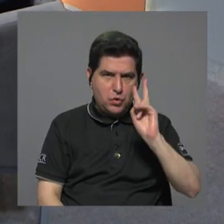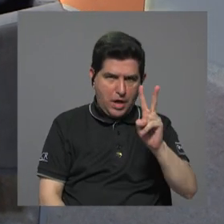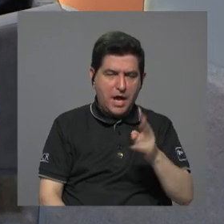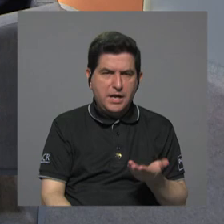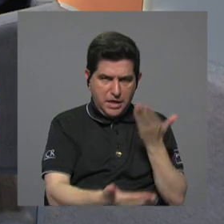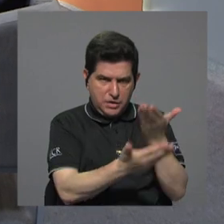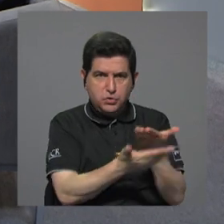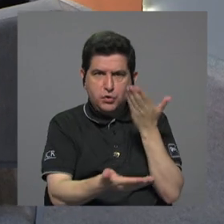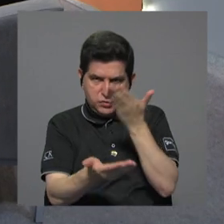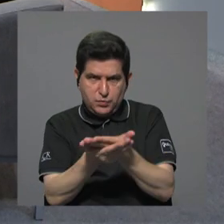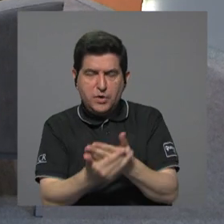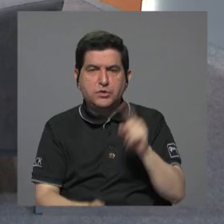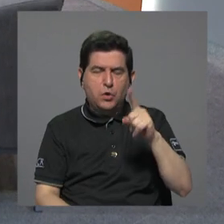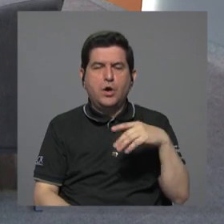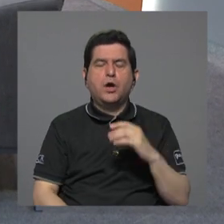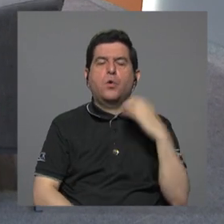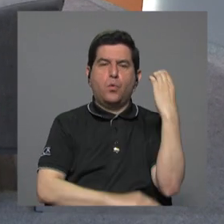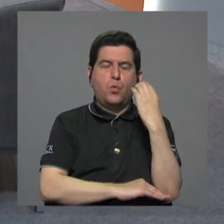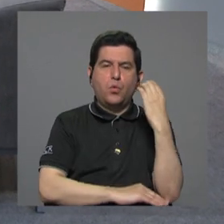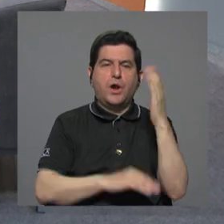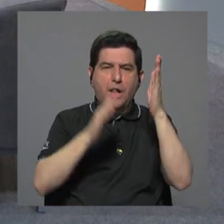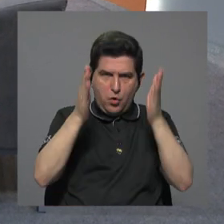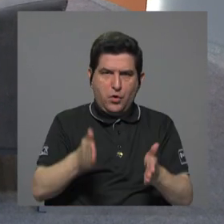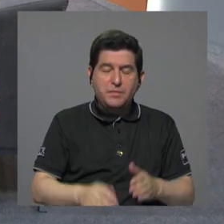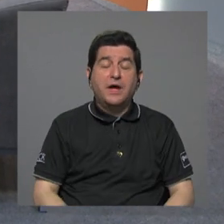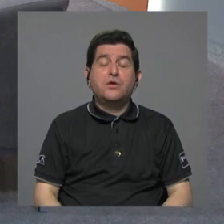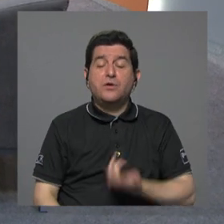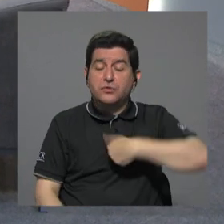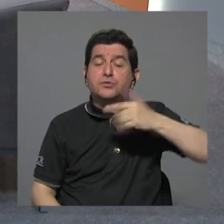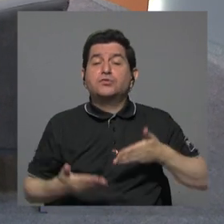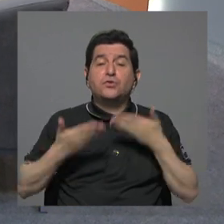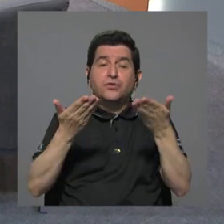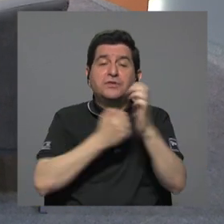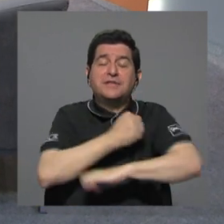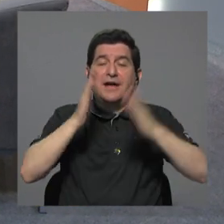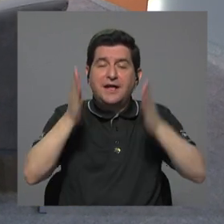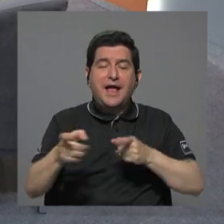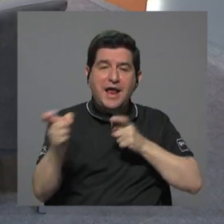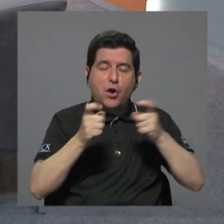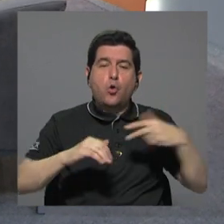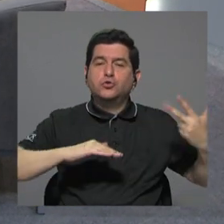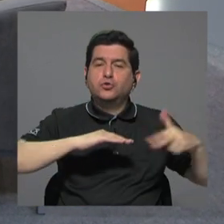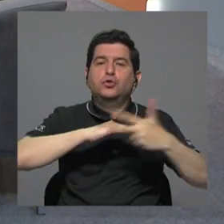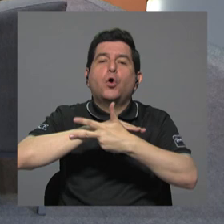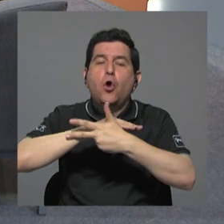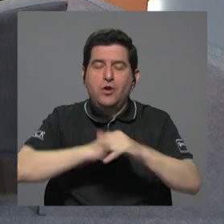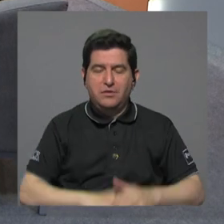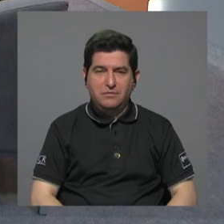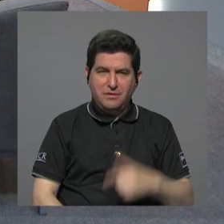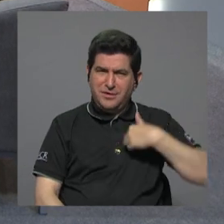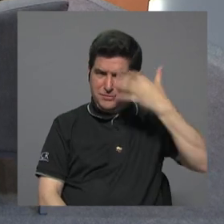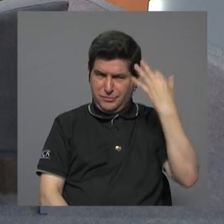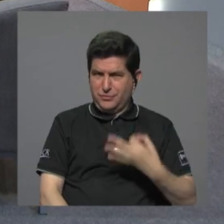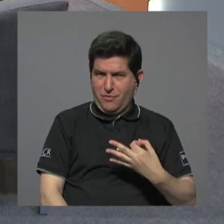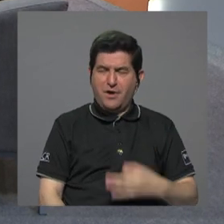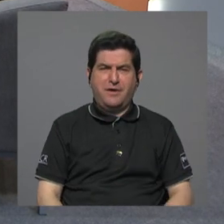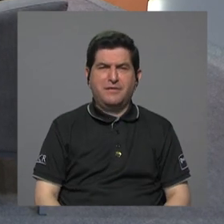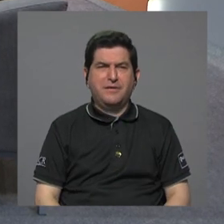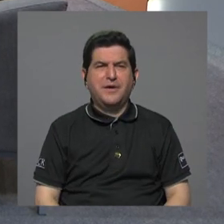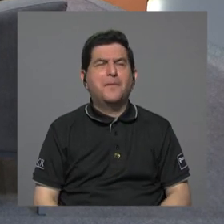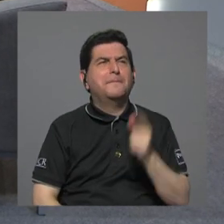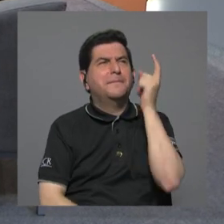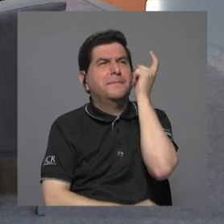concesiones, una de colombianos. Correcto, hemos entregado a extranjeros el control de los puertos. Y a mí me parece que cuando